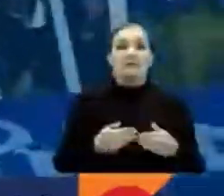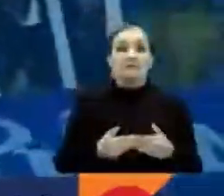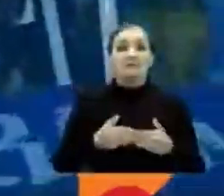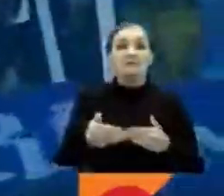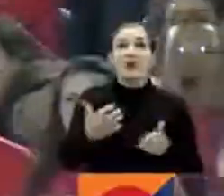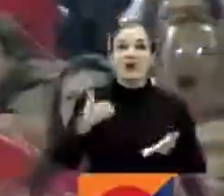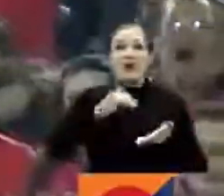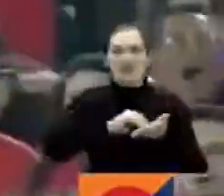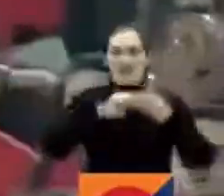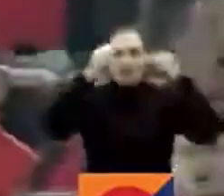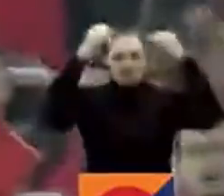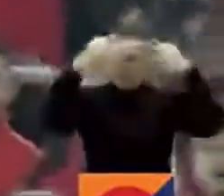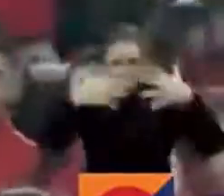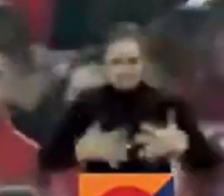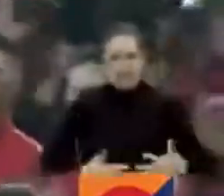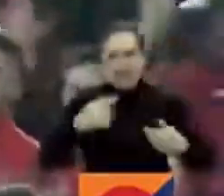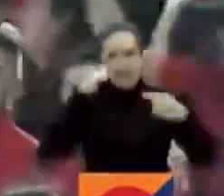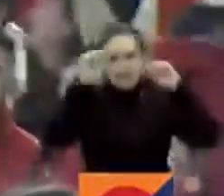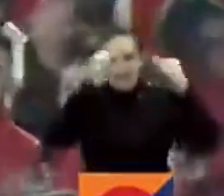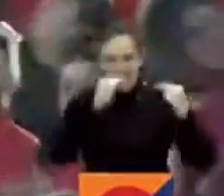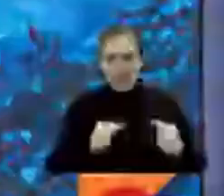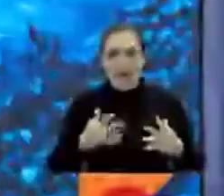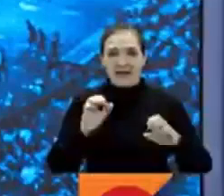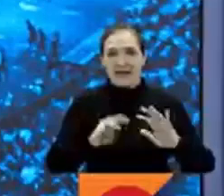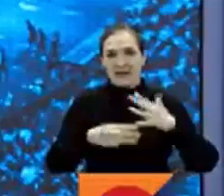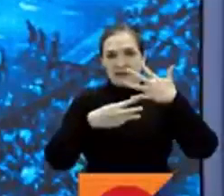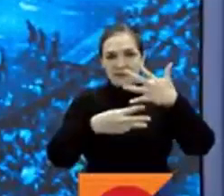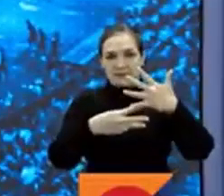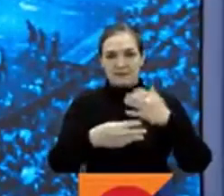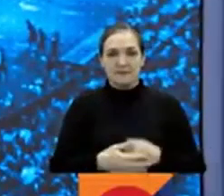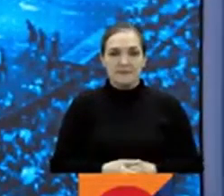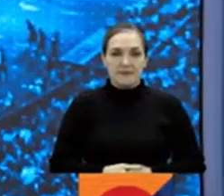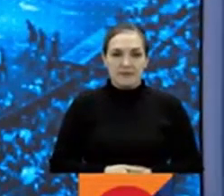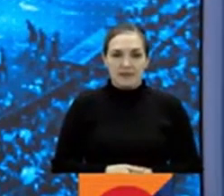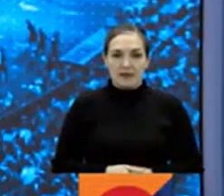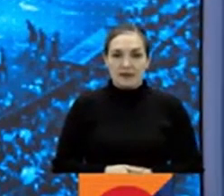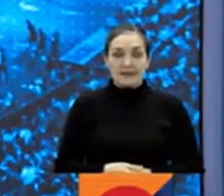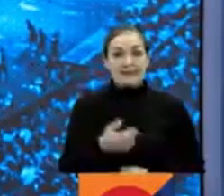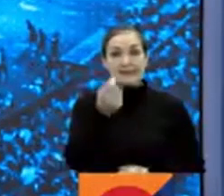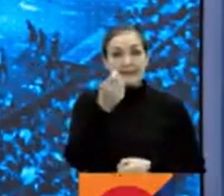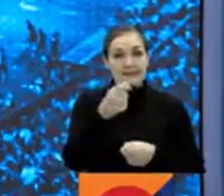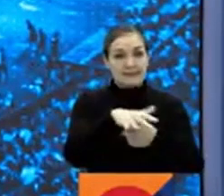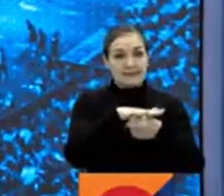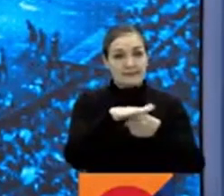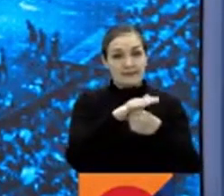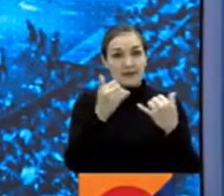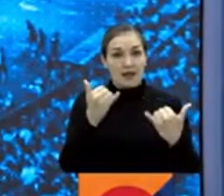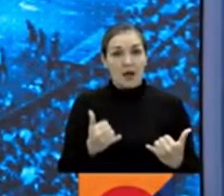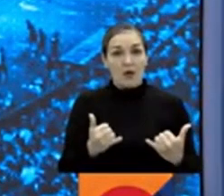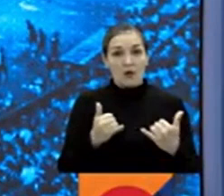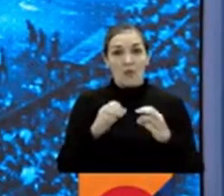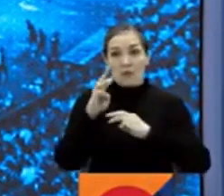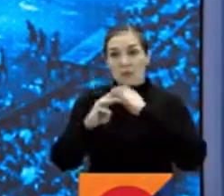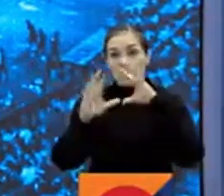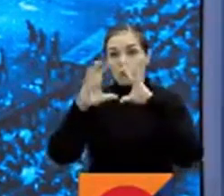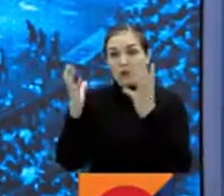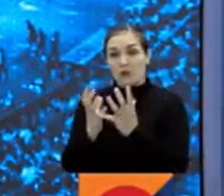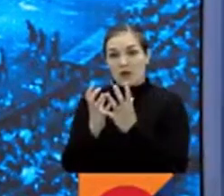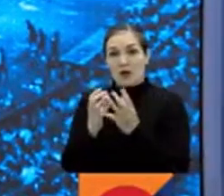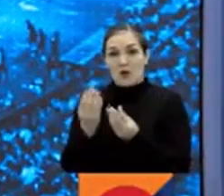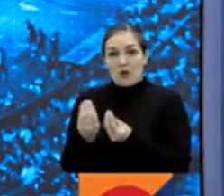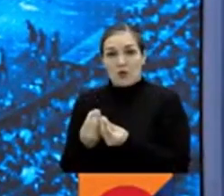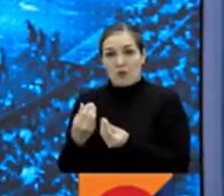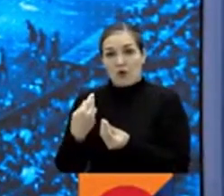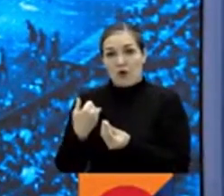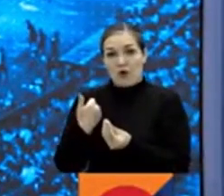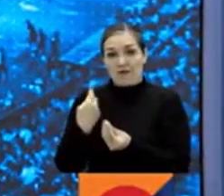donde todos buscarán meterse entre los ocho mejores. Horas críticas es lo que está viviendo el Mundial Sub-20 de Indonesia. La FIFA